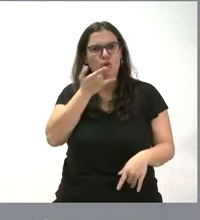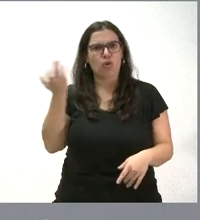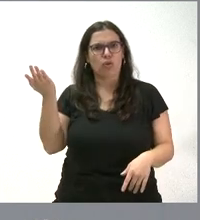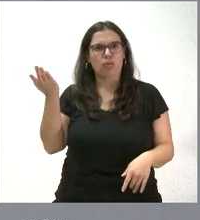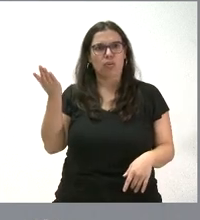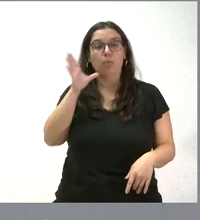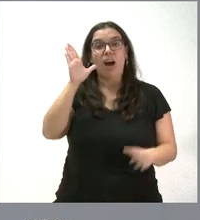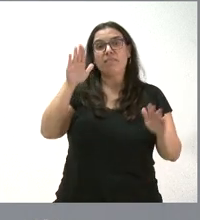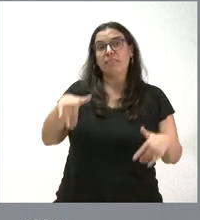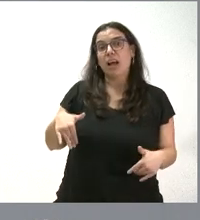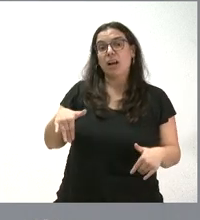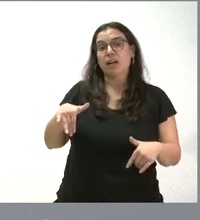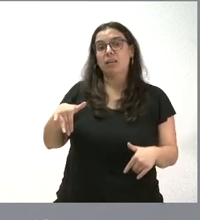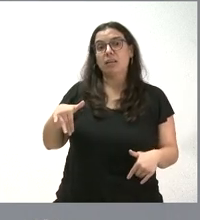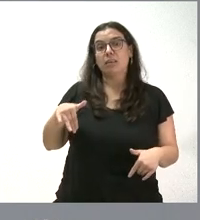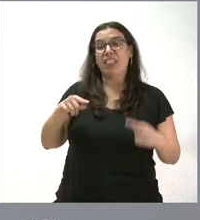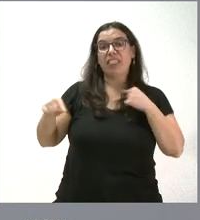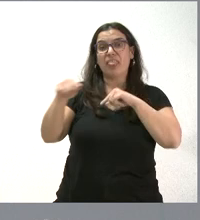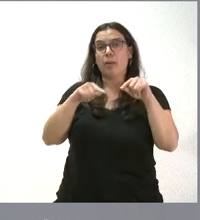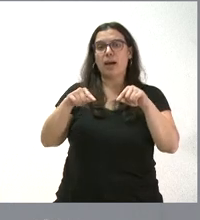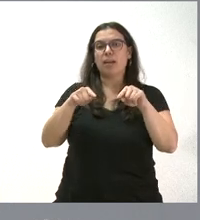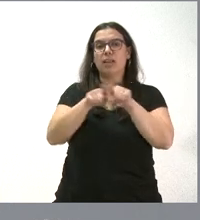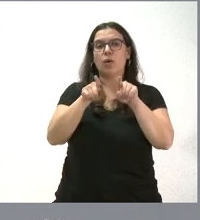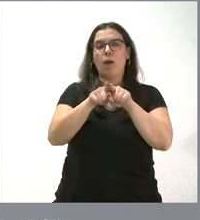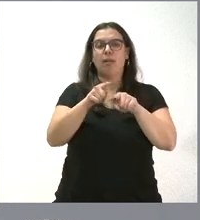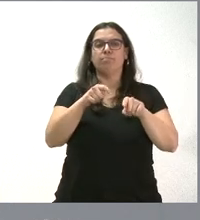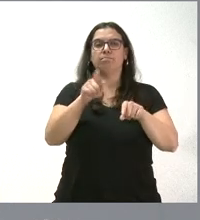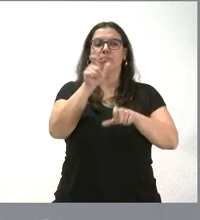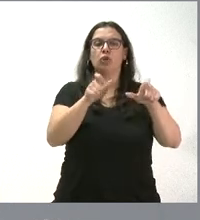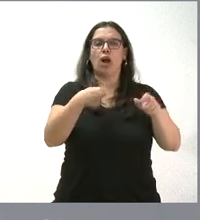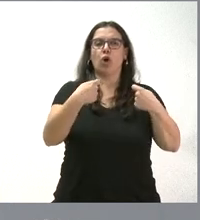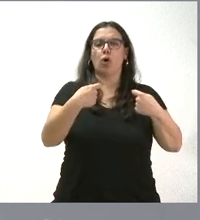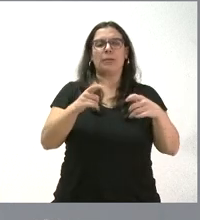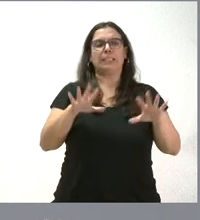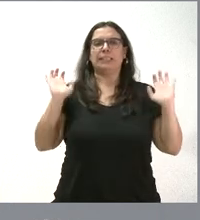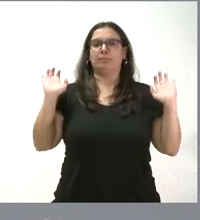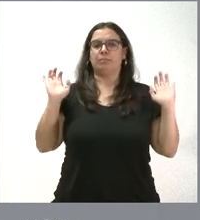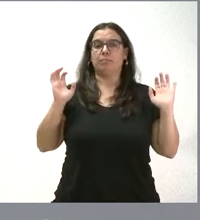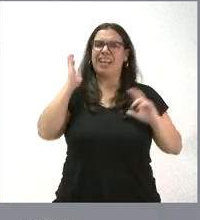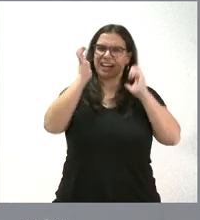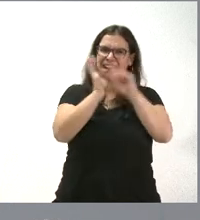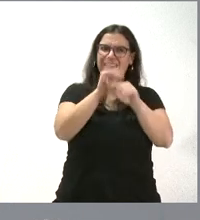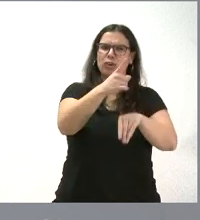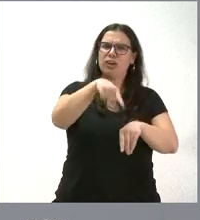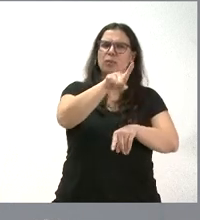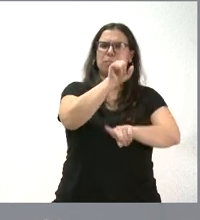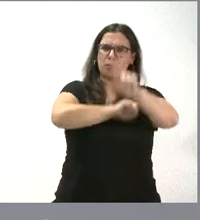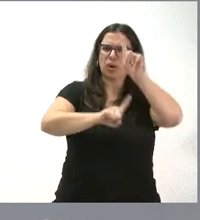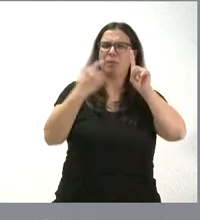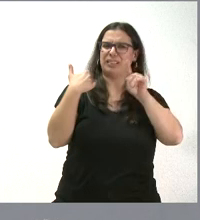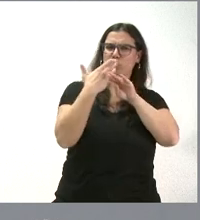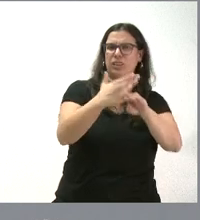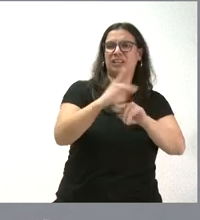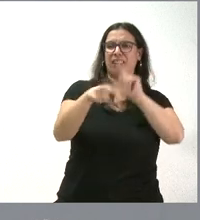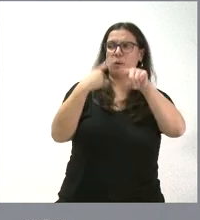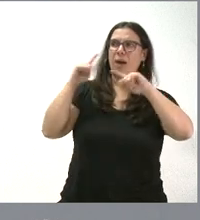porque, al final, lo que hace todo este debate es resentir el mercado. Y los ganaderos tienen ya muchos problemas para que vean noticias